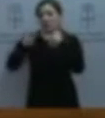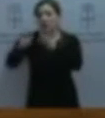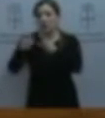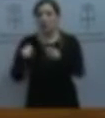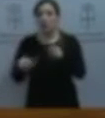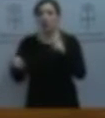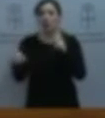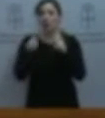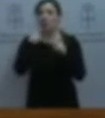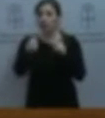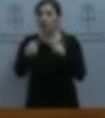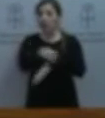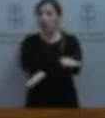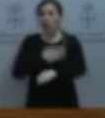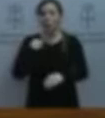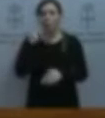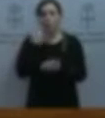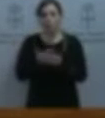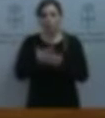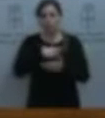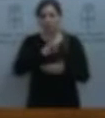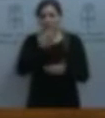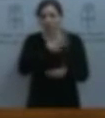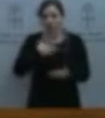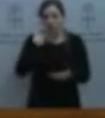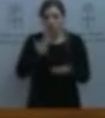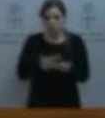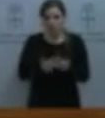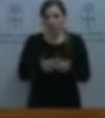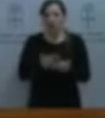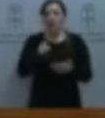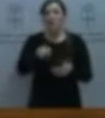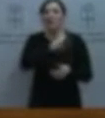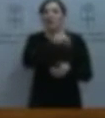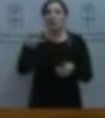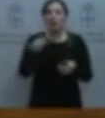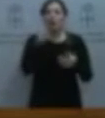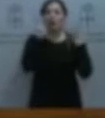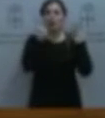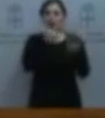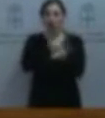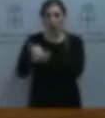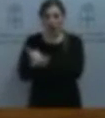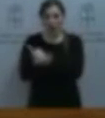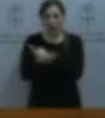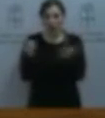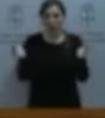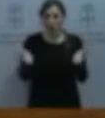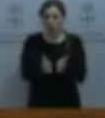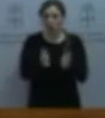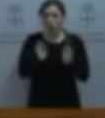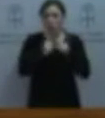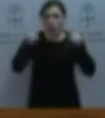Pueden comprobarlo si tienen a bien hacer esa comprobación. El resultado es siete aulas menos en un año, catorce